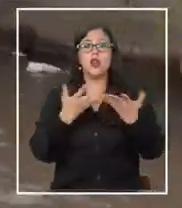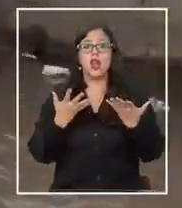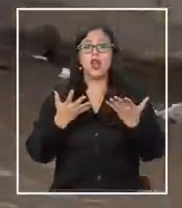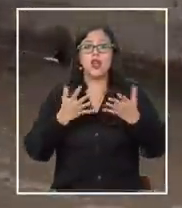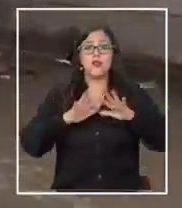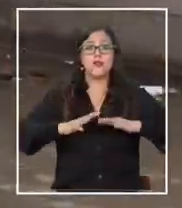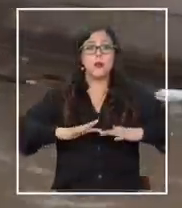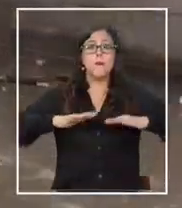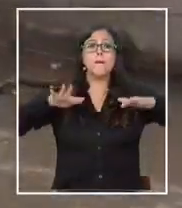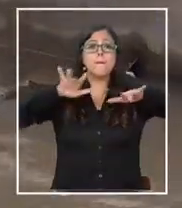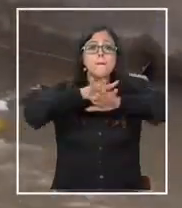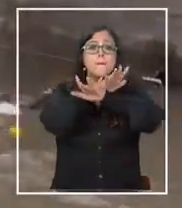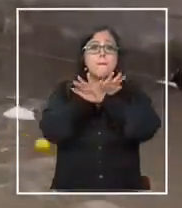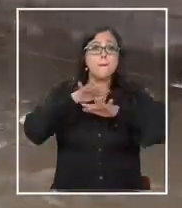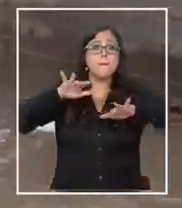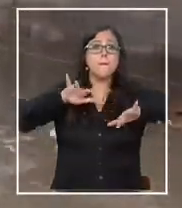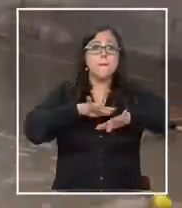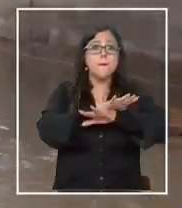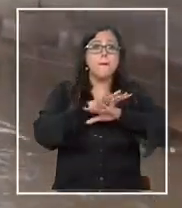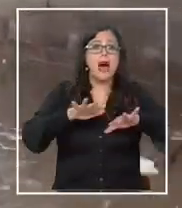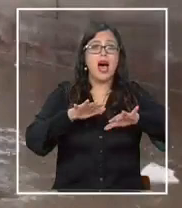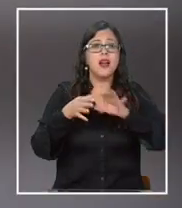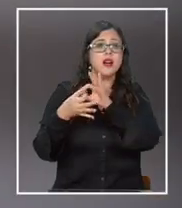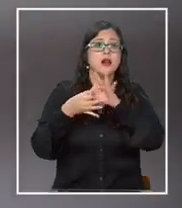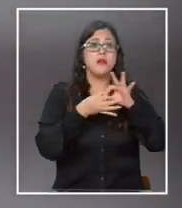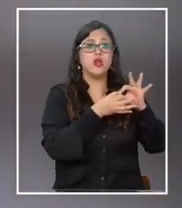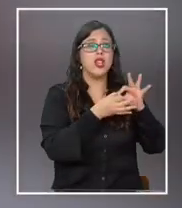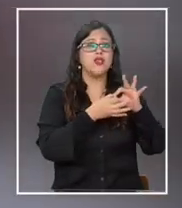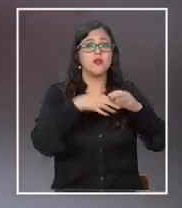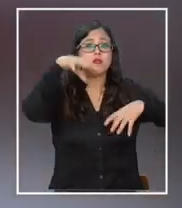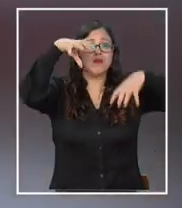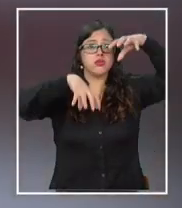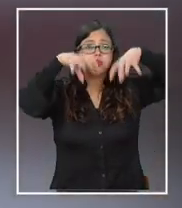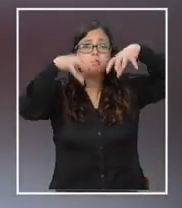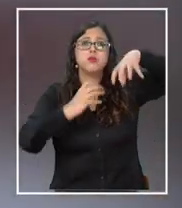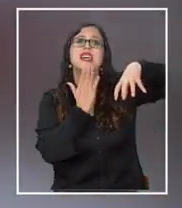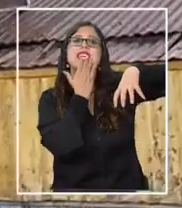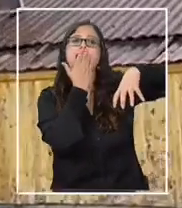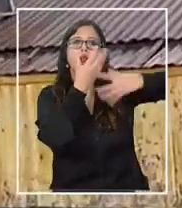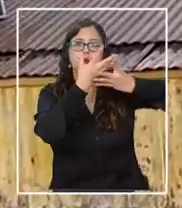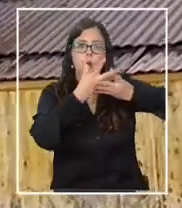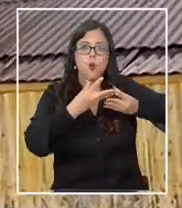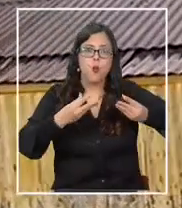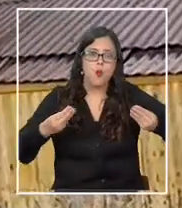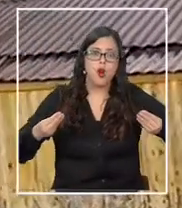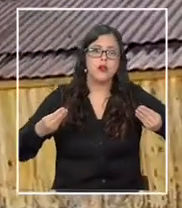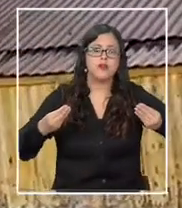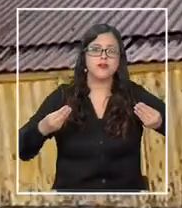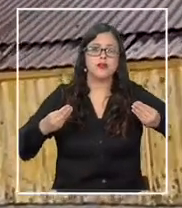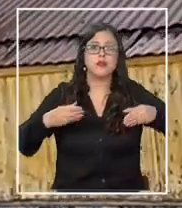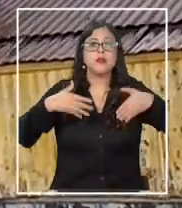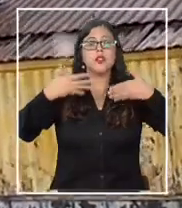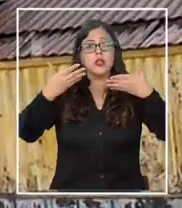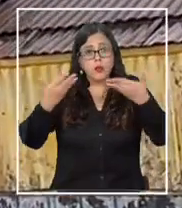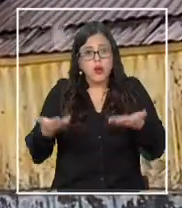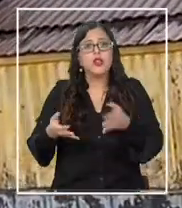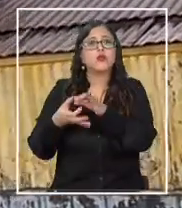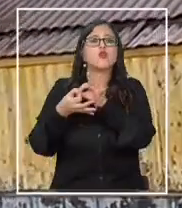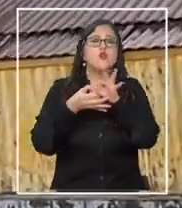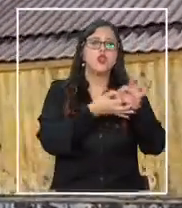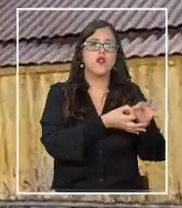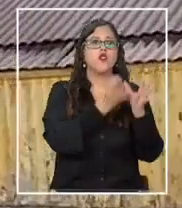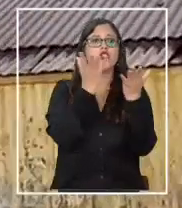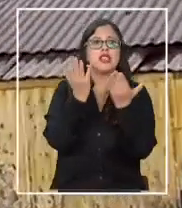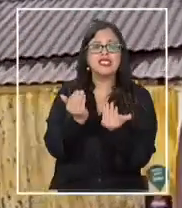del nivel del mar derivado de un derretimiento acelerado de los glaciares. Razón por la que, según expertos, es